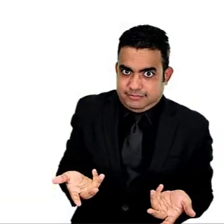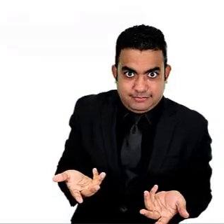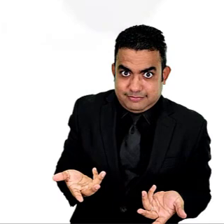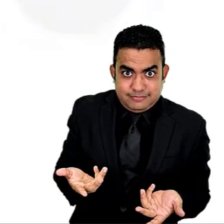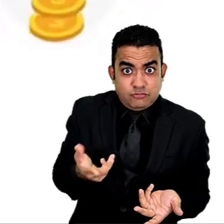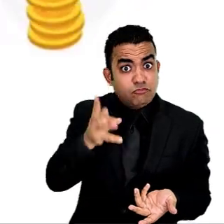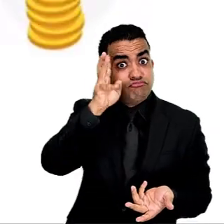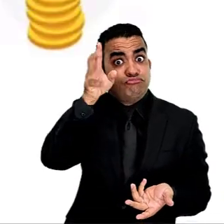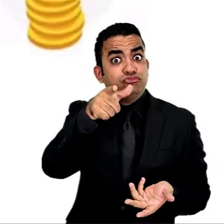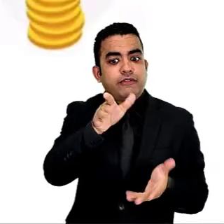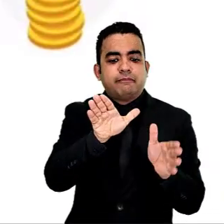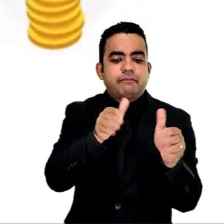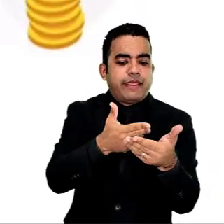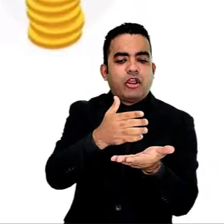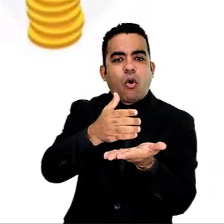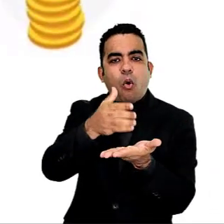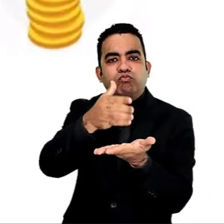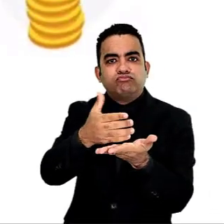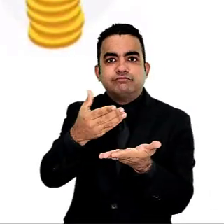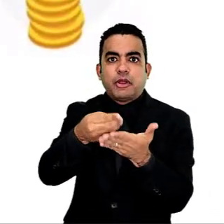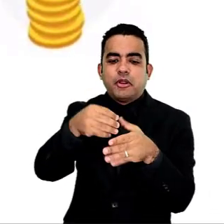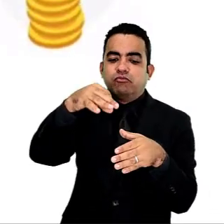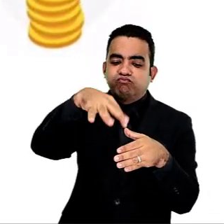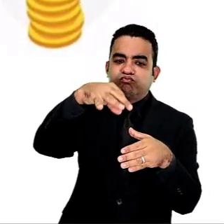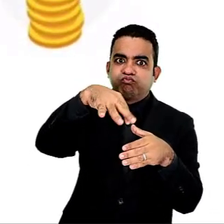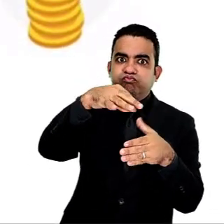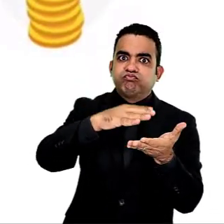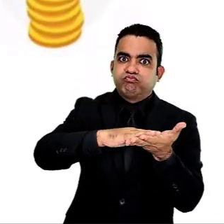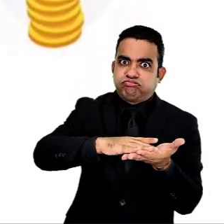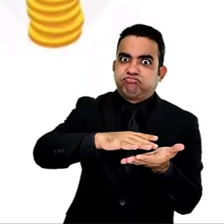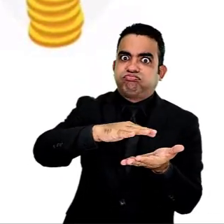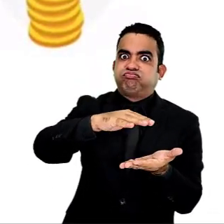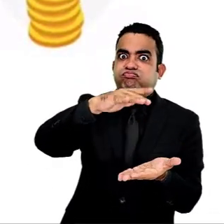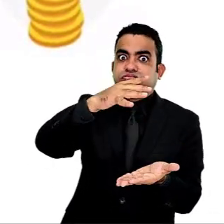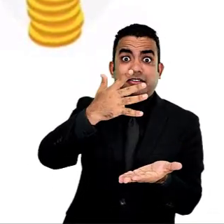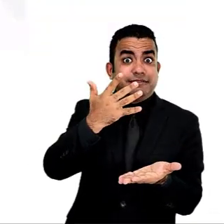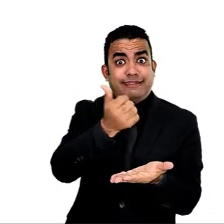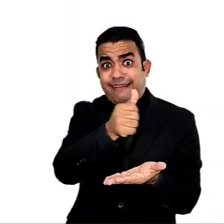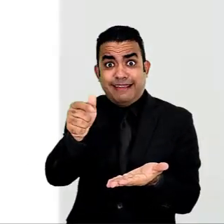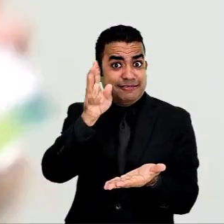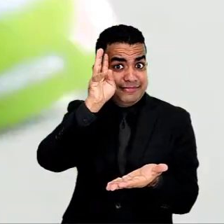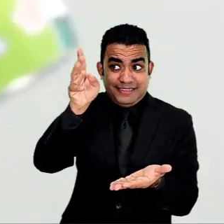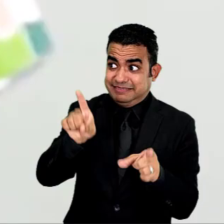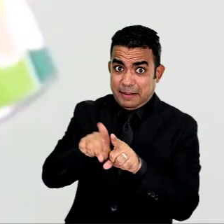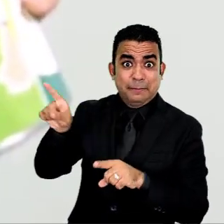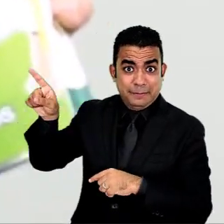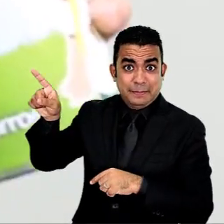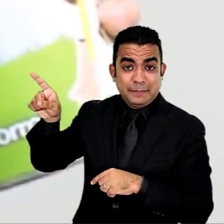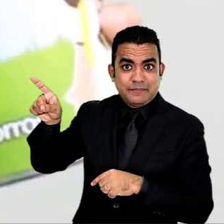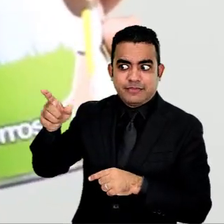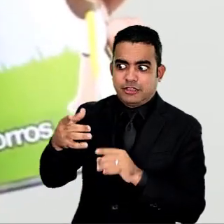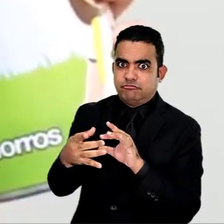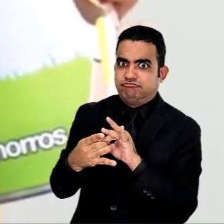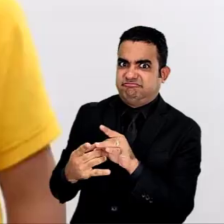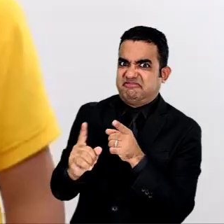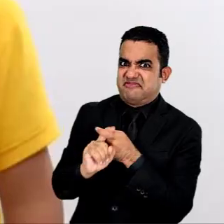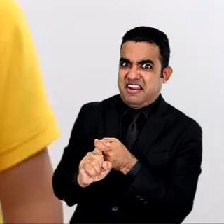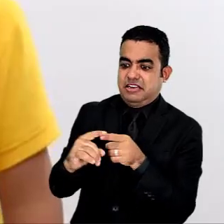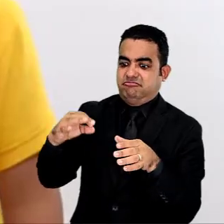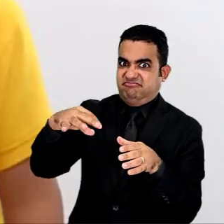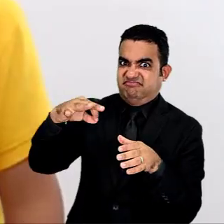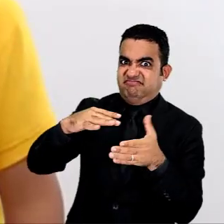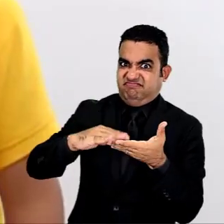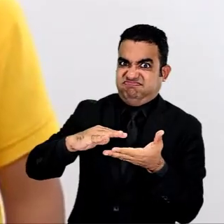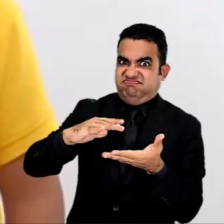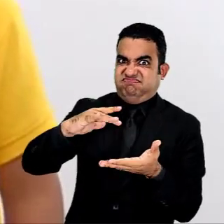la única opción. Escoge un lugar específico donde poner tu dinero. Este puede ser un cerdito o alcancía como esta. Será tu aliado financiero